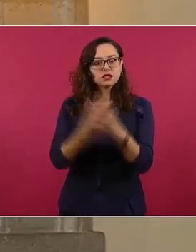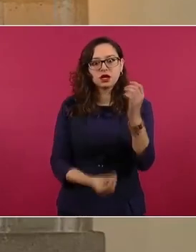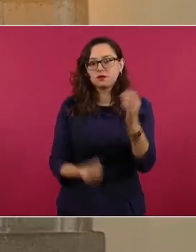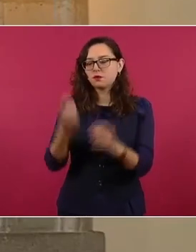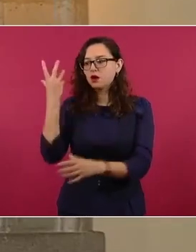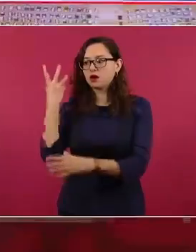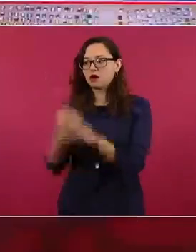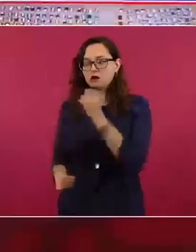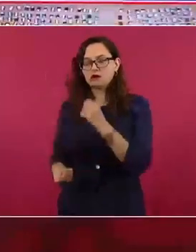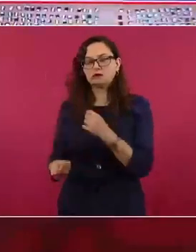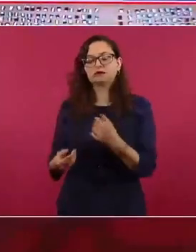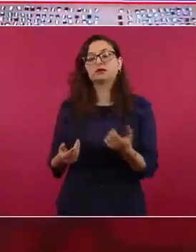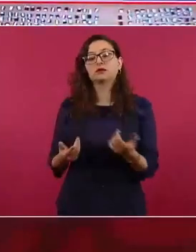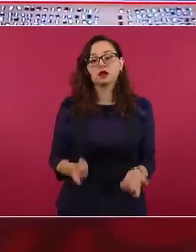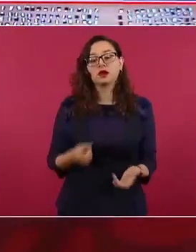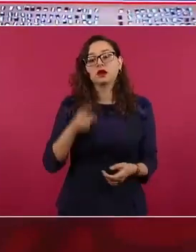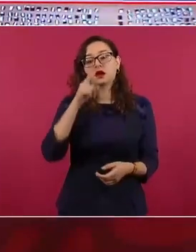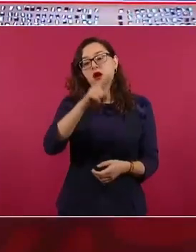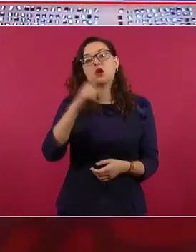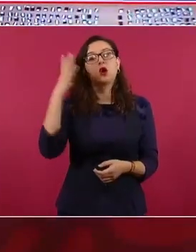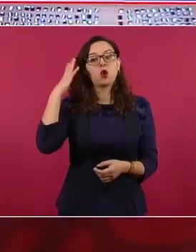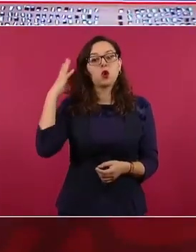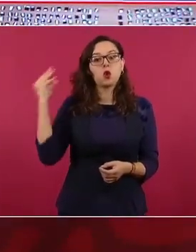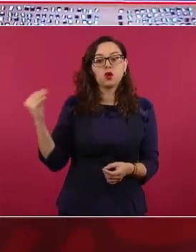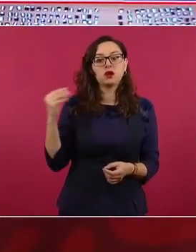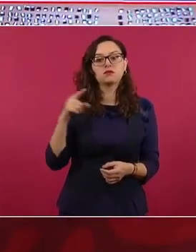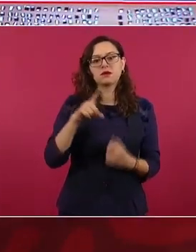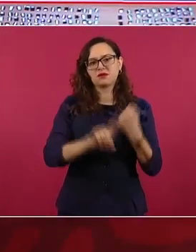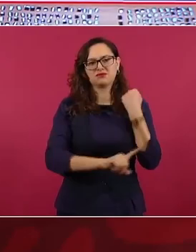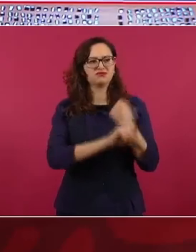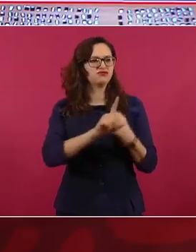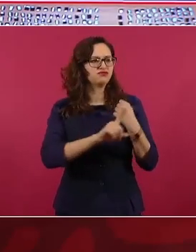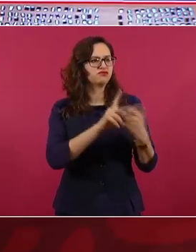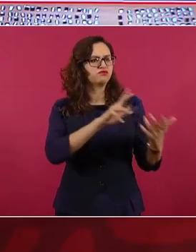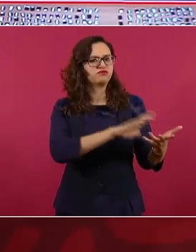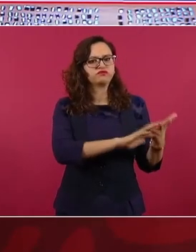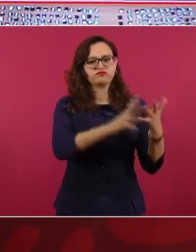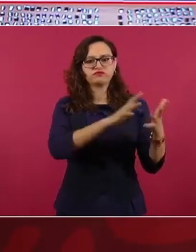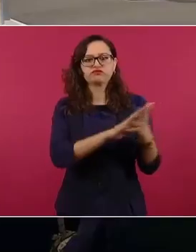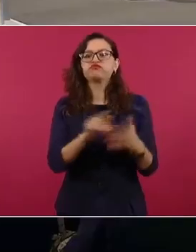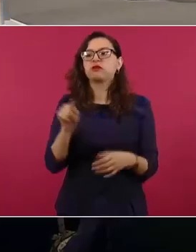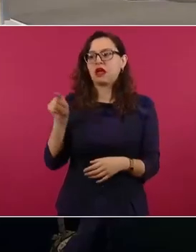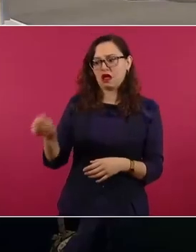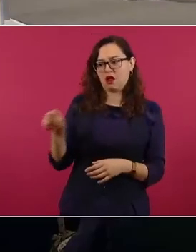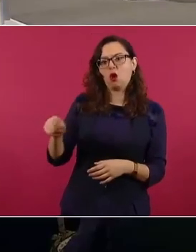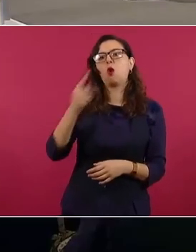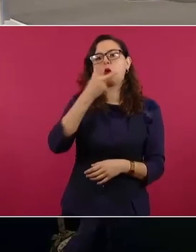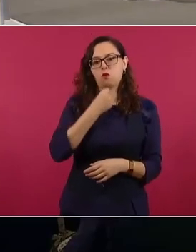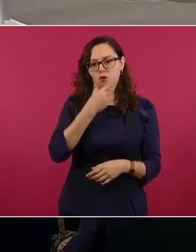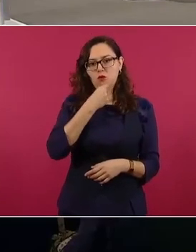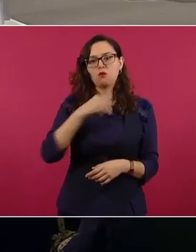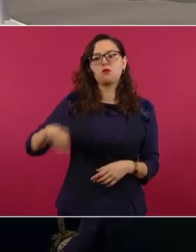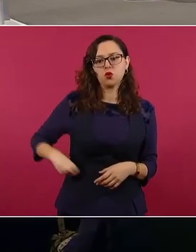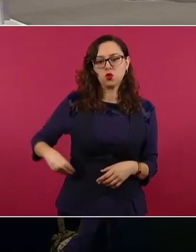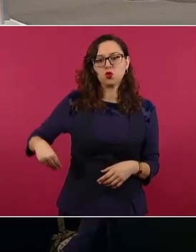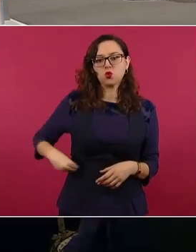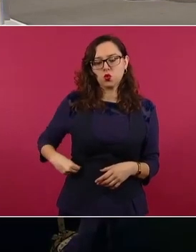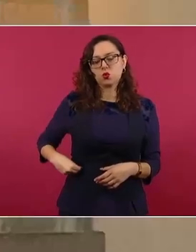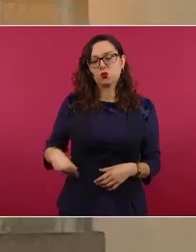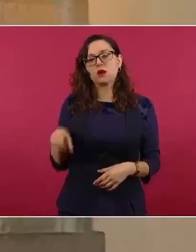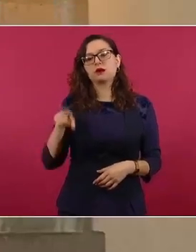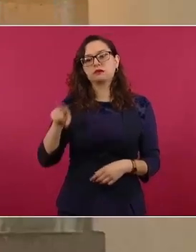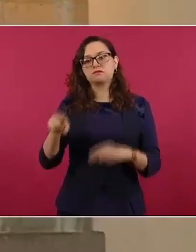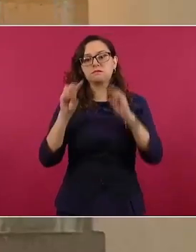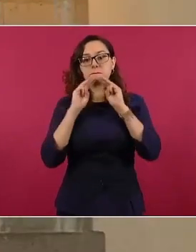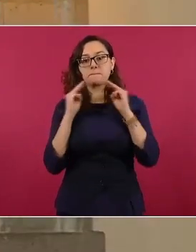violencia en el estado de Colima, el presunto líder del cártel independiente de Colima, que a su vez es